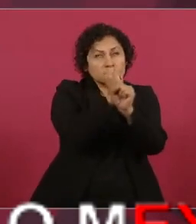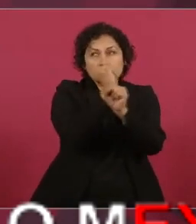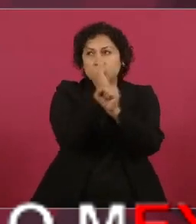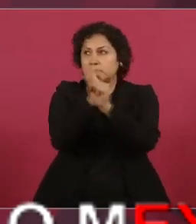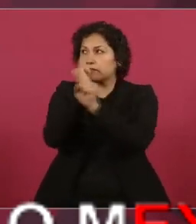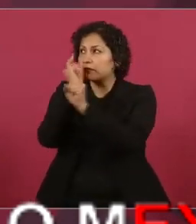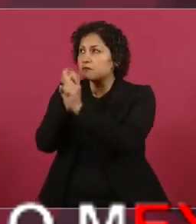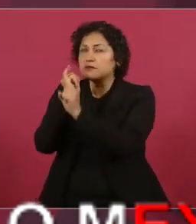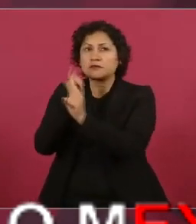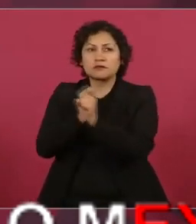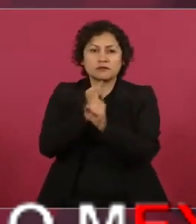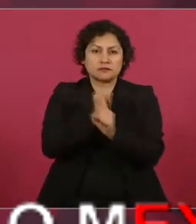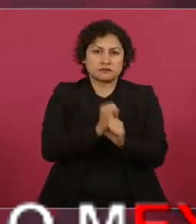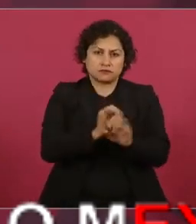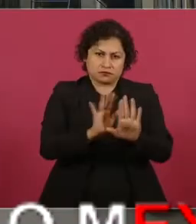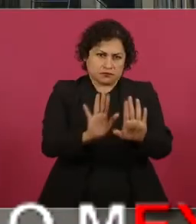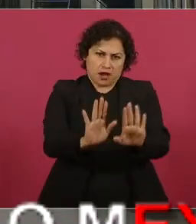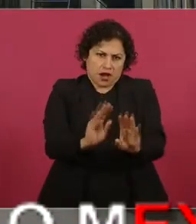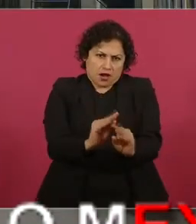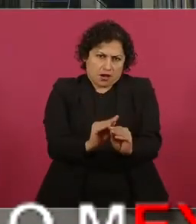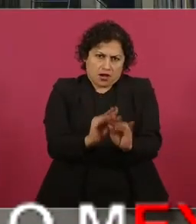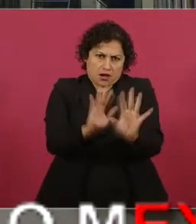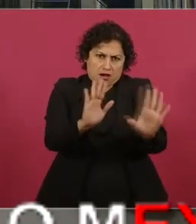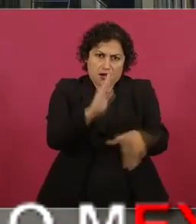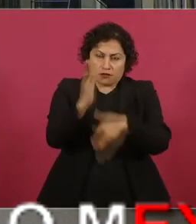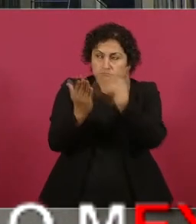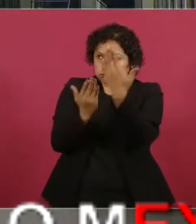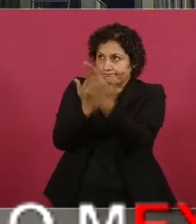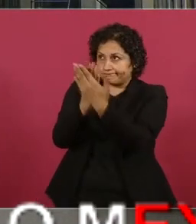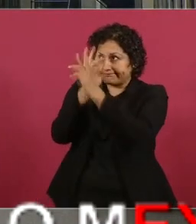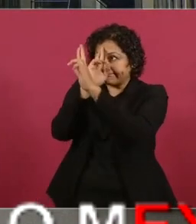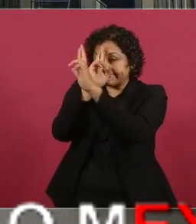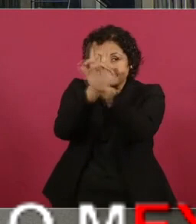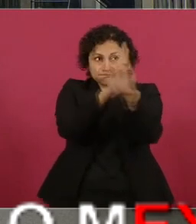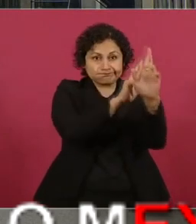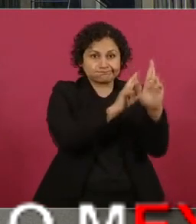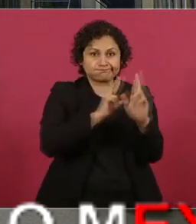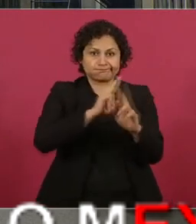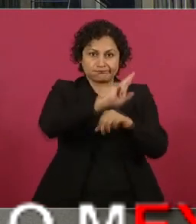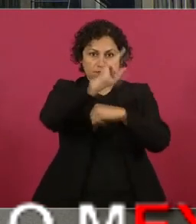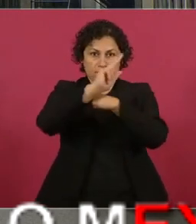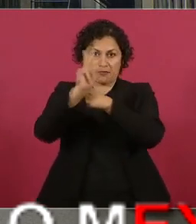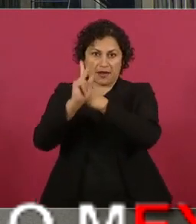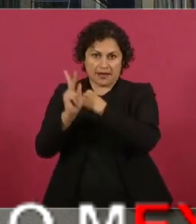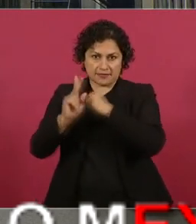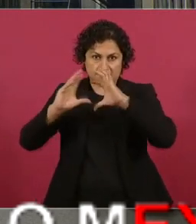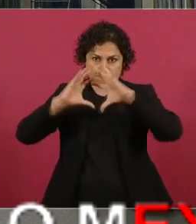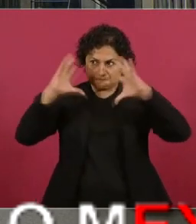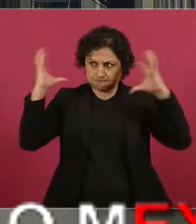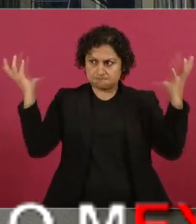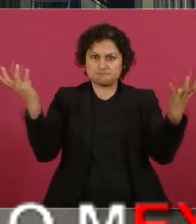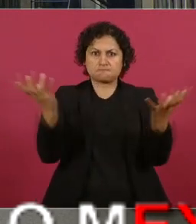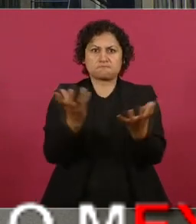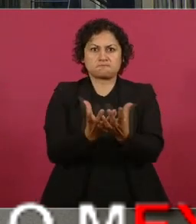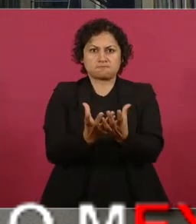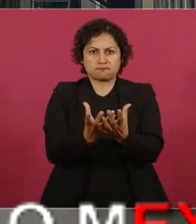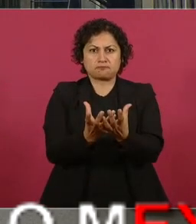con todo respeto a los demás países y vean dónde están los hidalgos